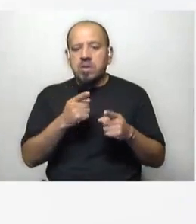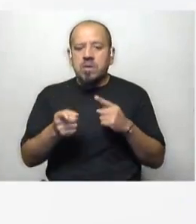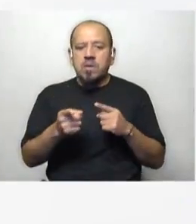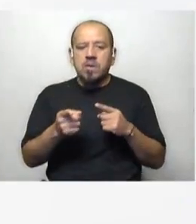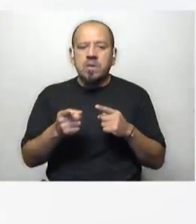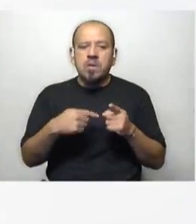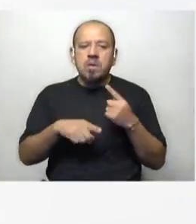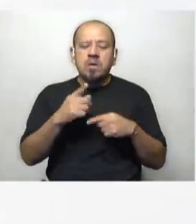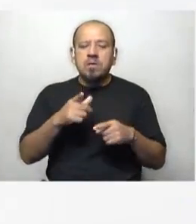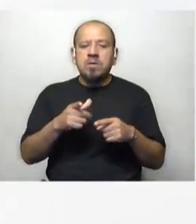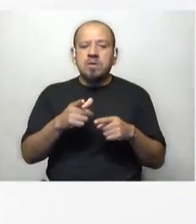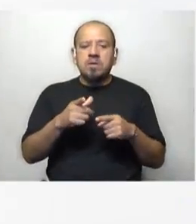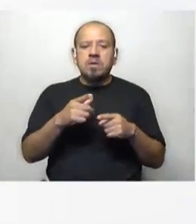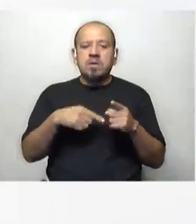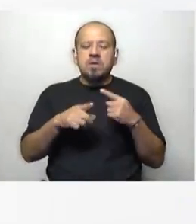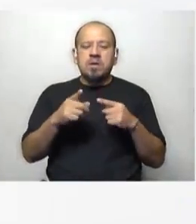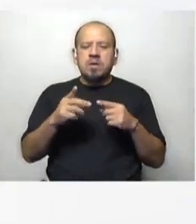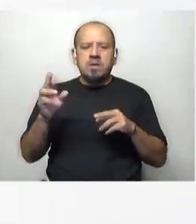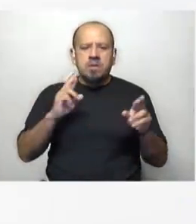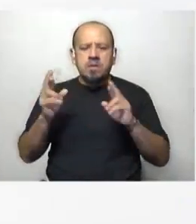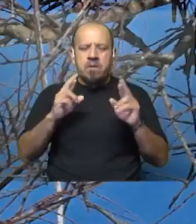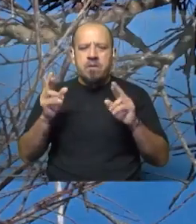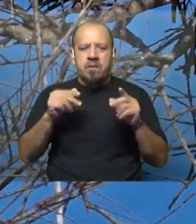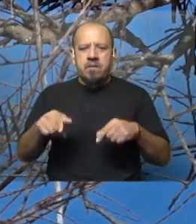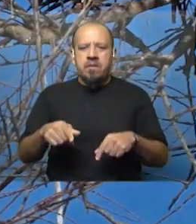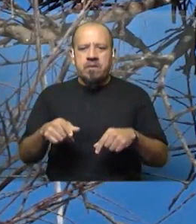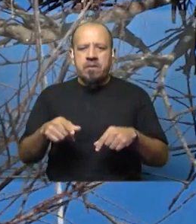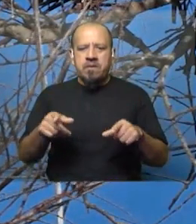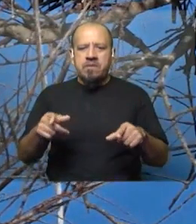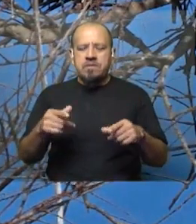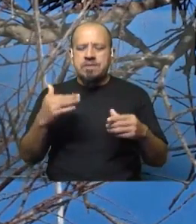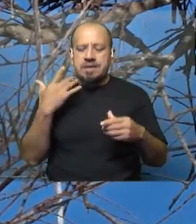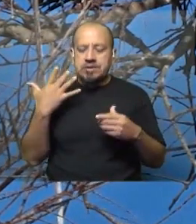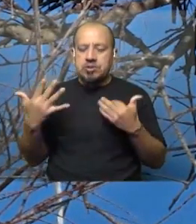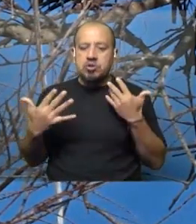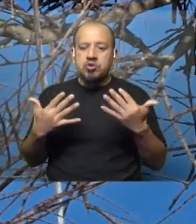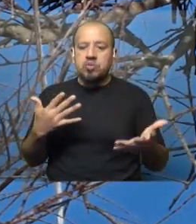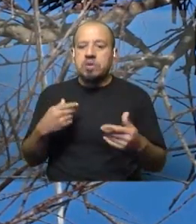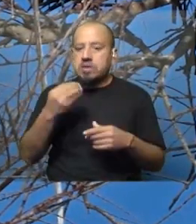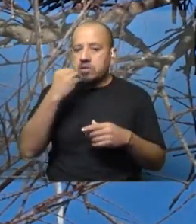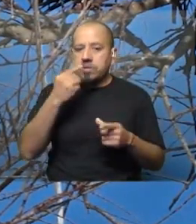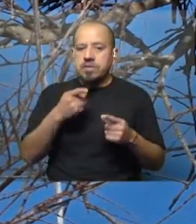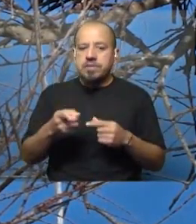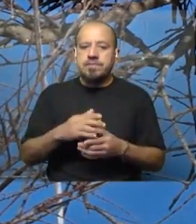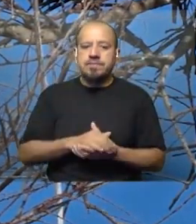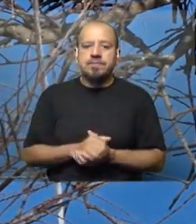ruido y también la sombra de la cometa perturba a las aves que se están alimentando allí.